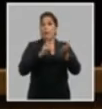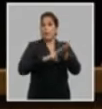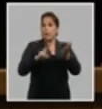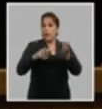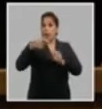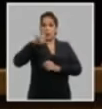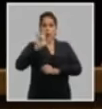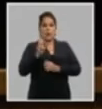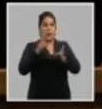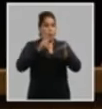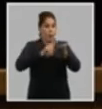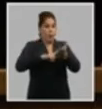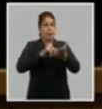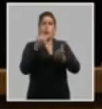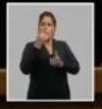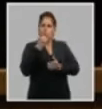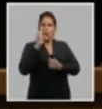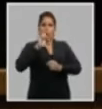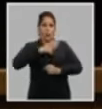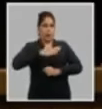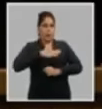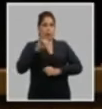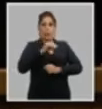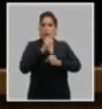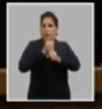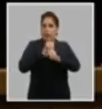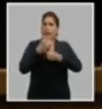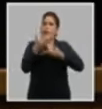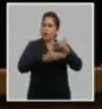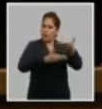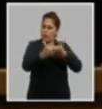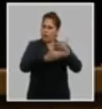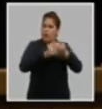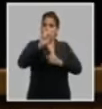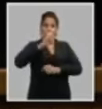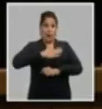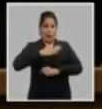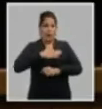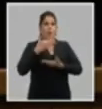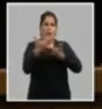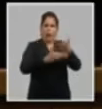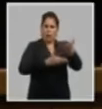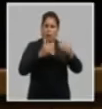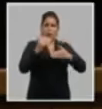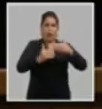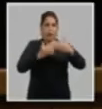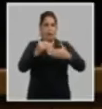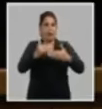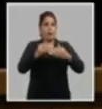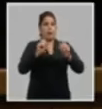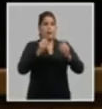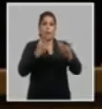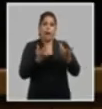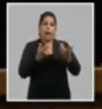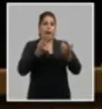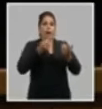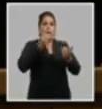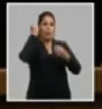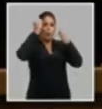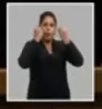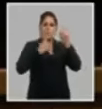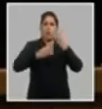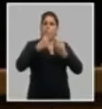unión de jóvenes comunistas el vínculo e intercambios sistemáticos con ellos y la canalización apropiada de sus